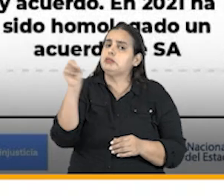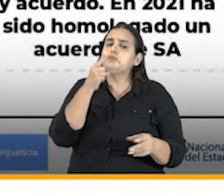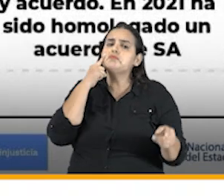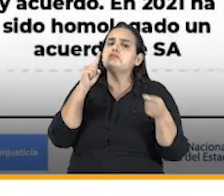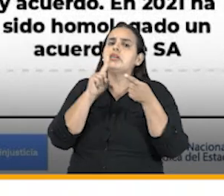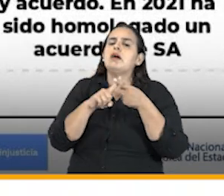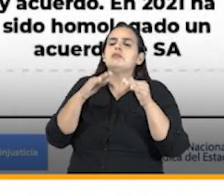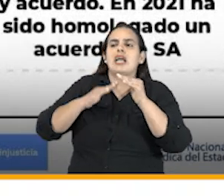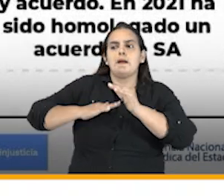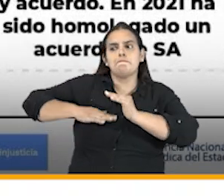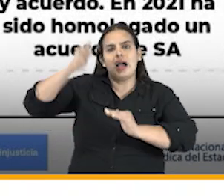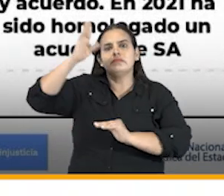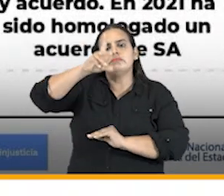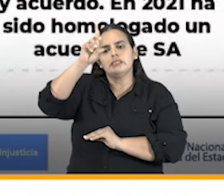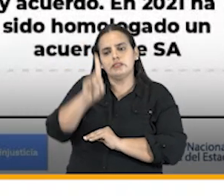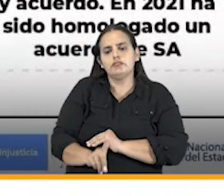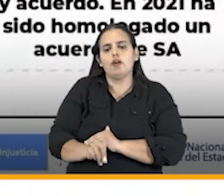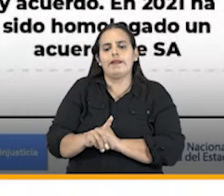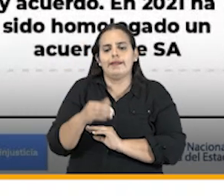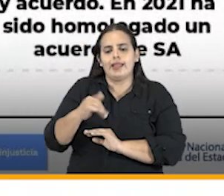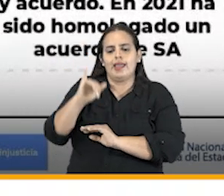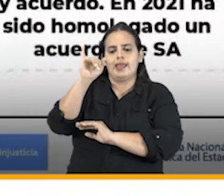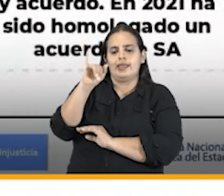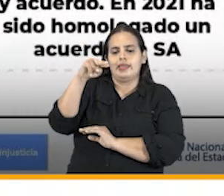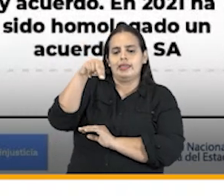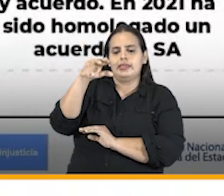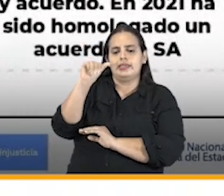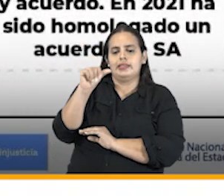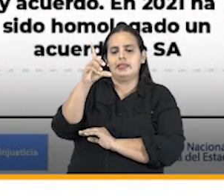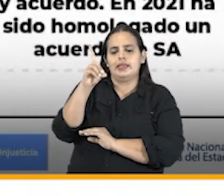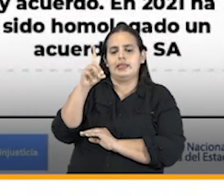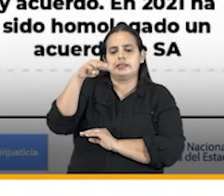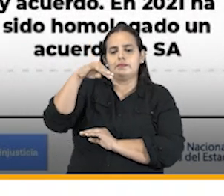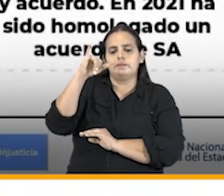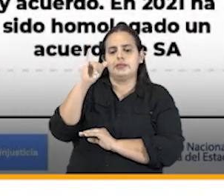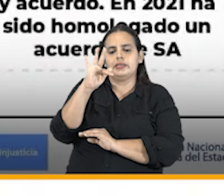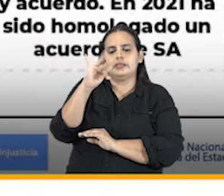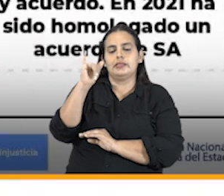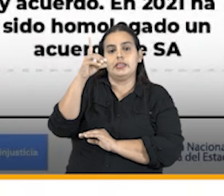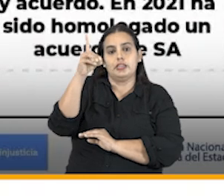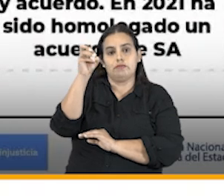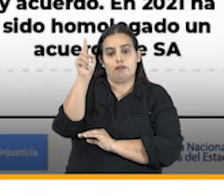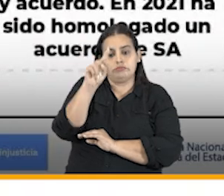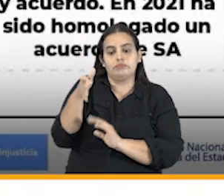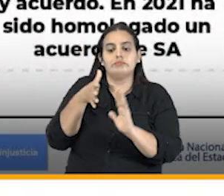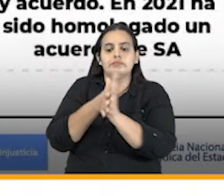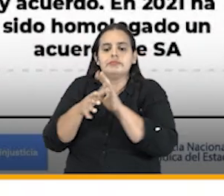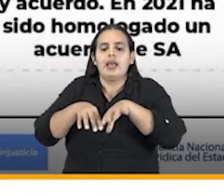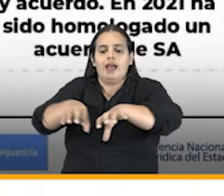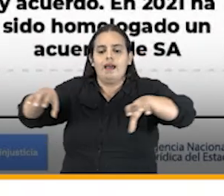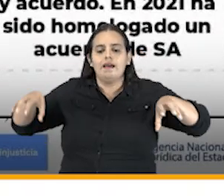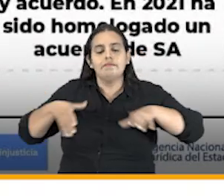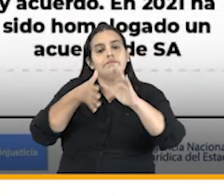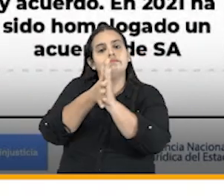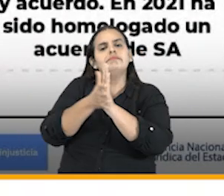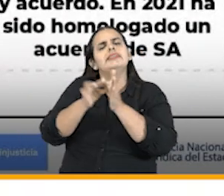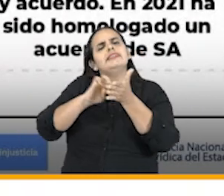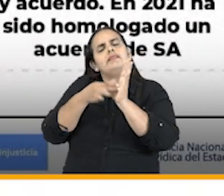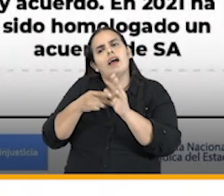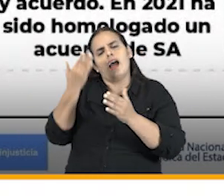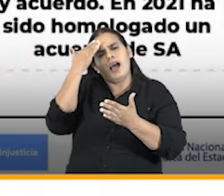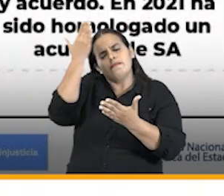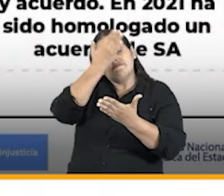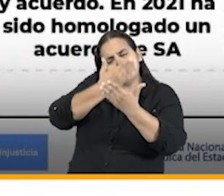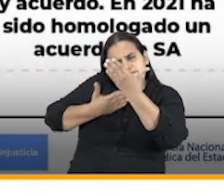logramos triplicar las decisiones de inadmisibilidad de peticiones a favor del Estado este tipo de pronunciamientos contiene un